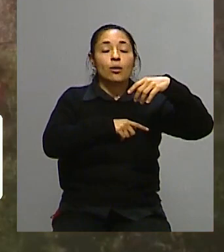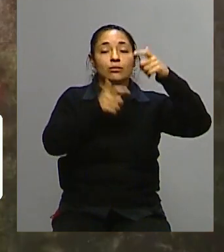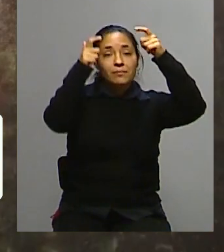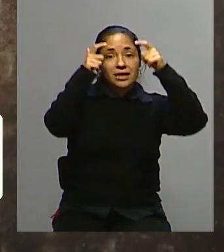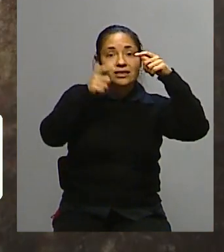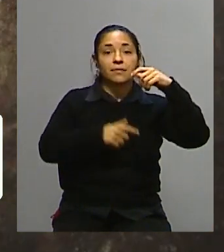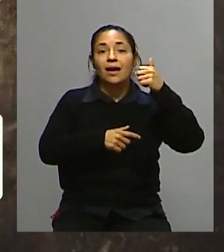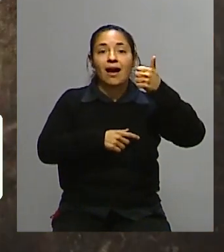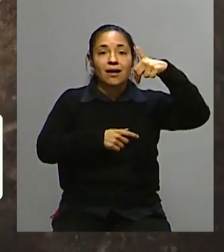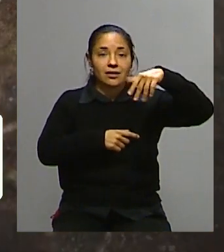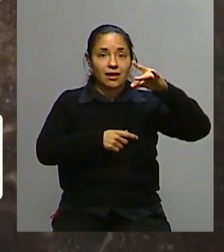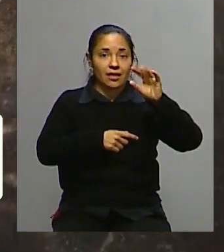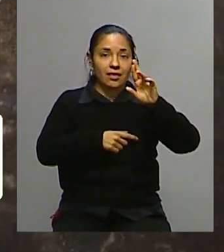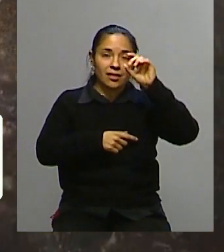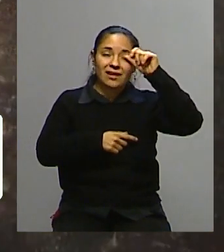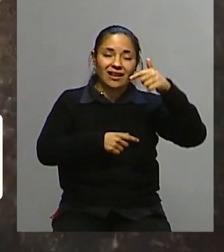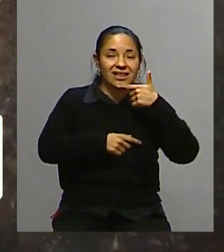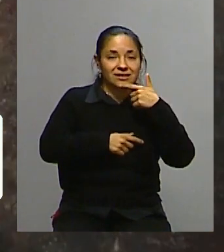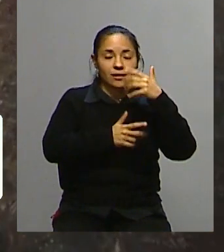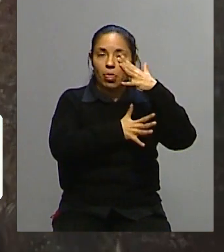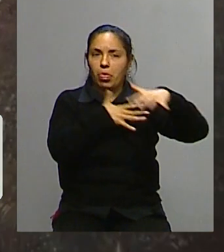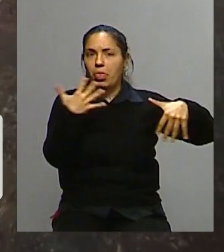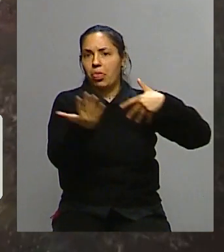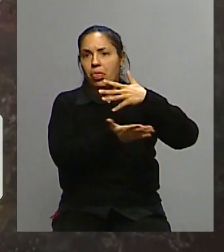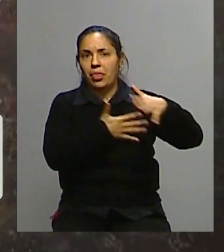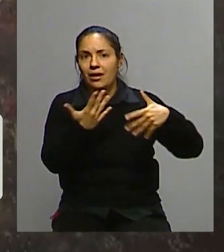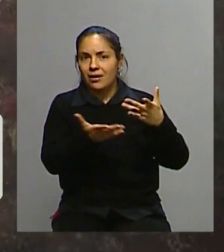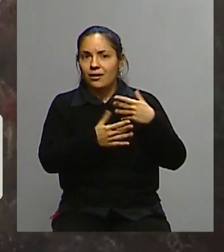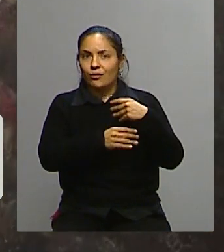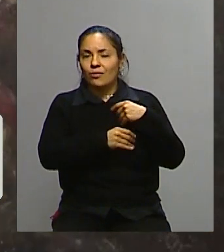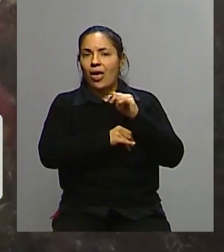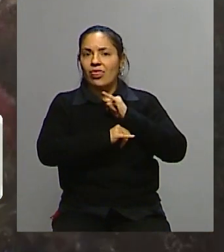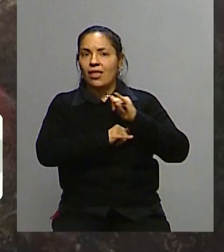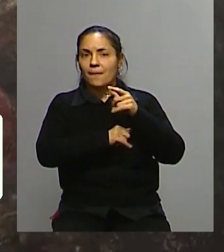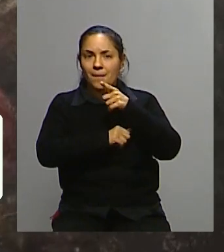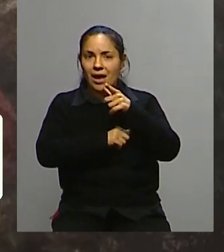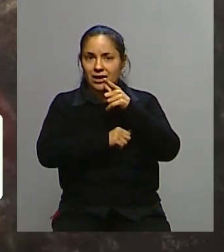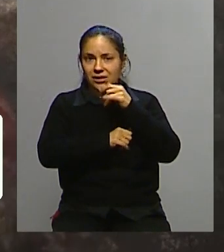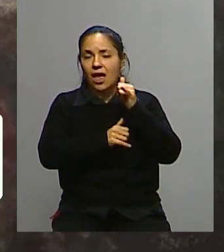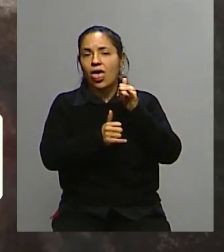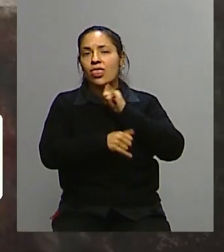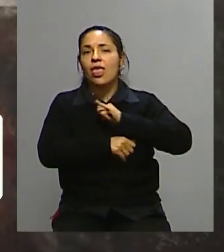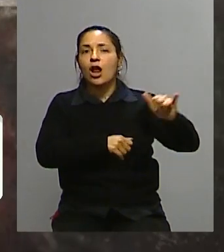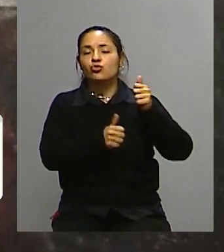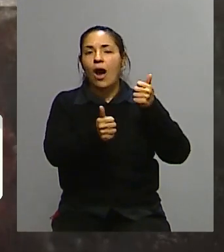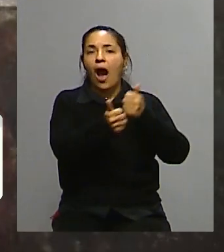incluyen, bueno, técnicamente la pedofilia.